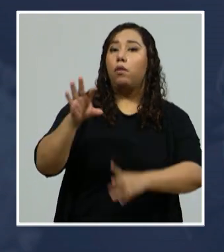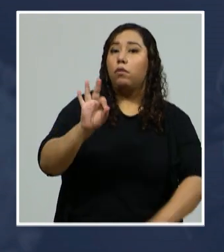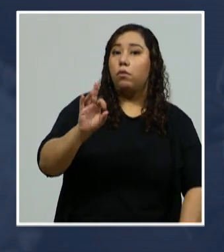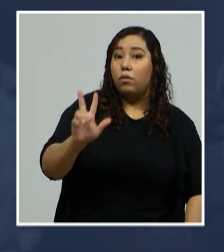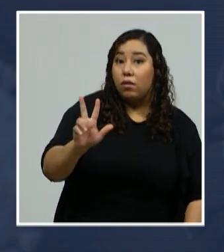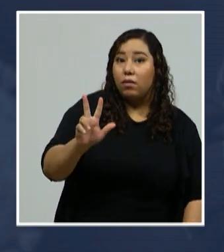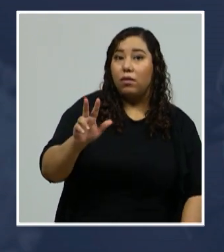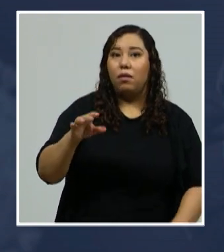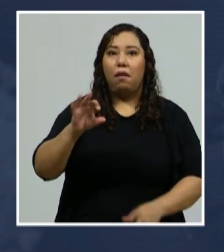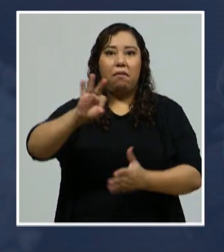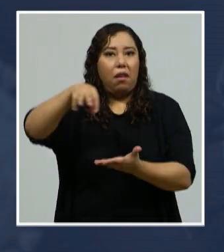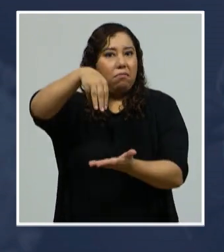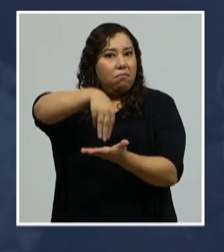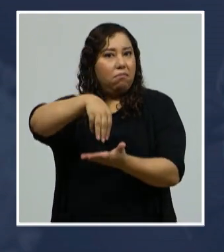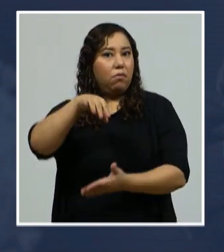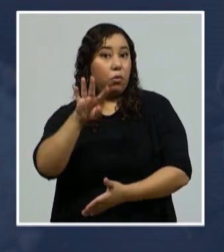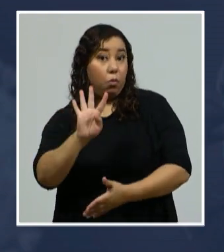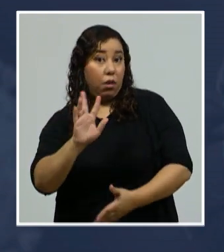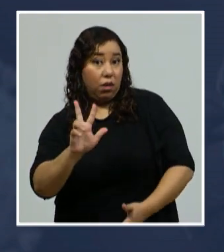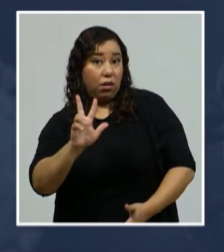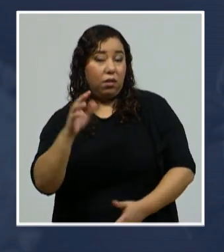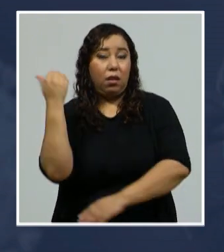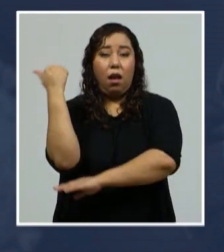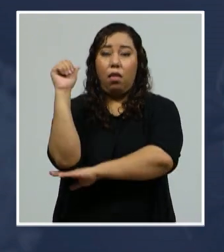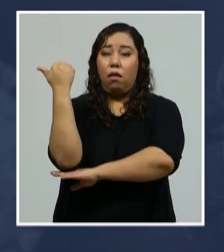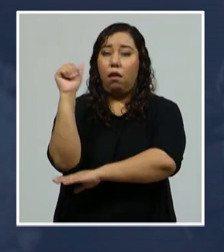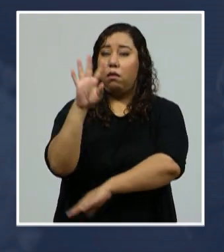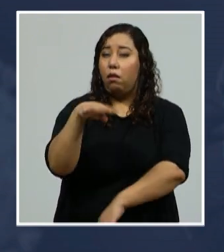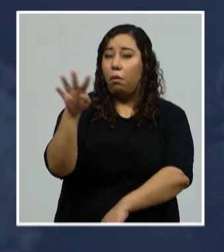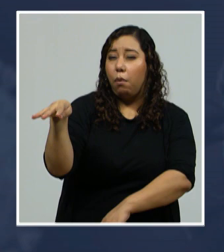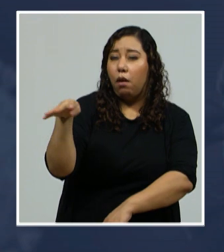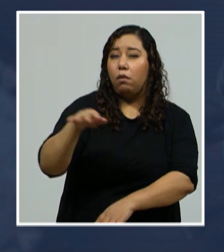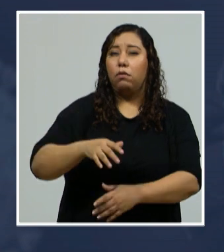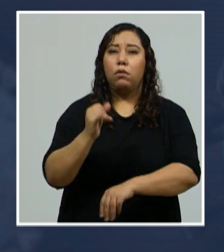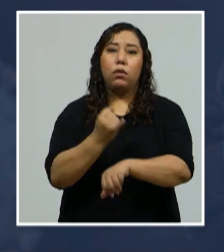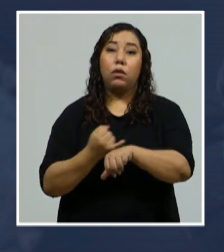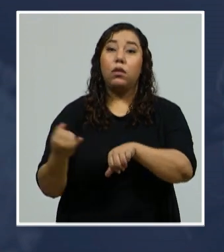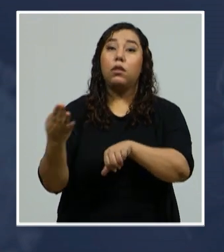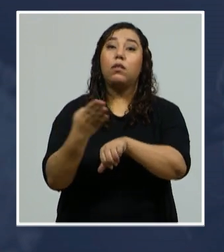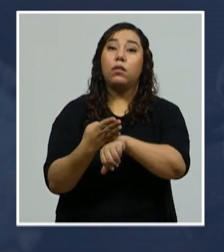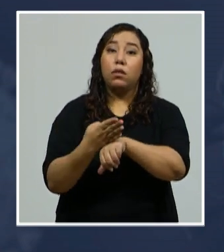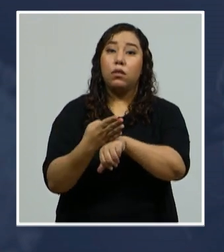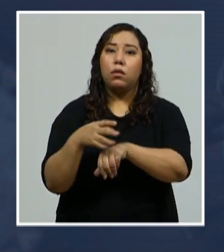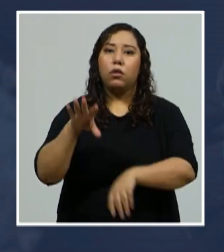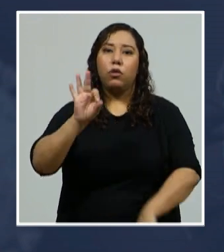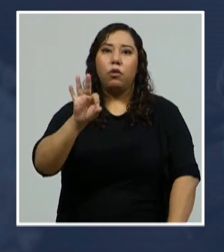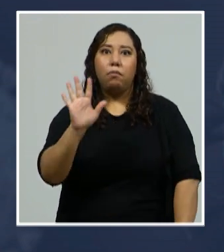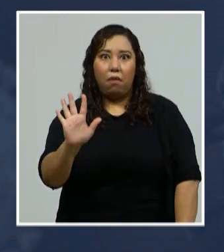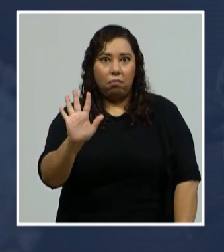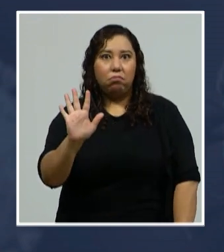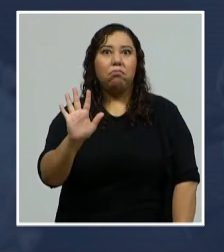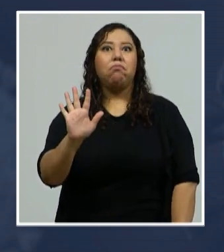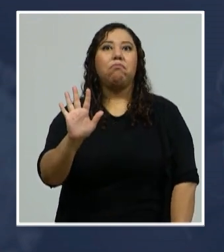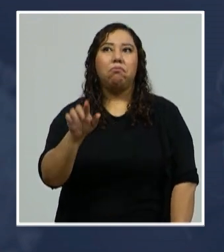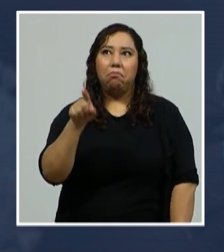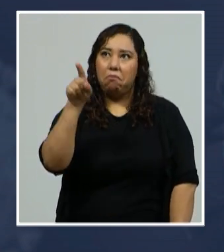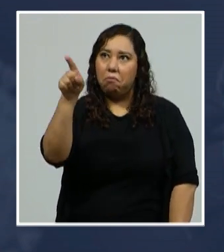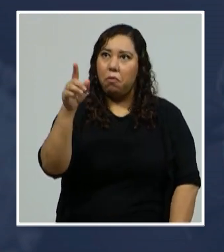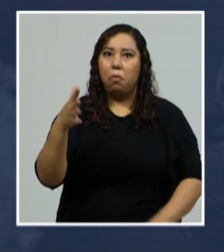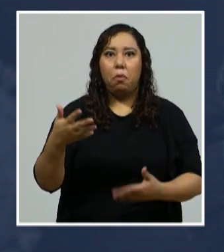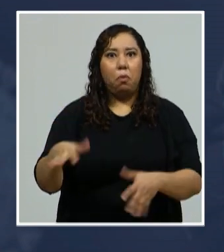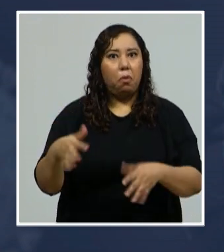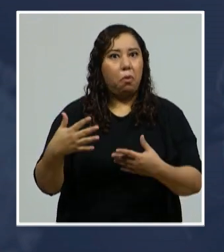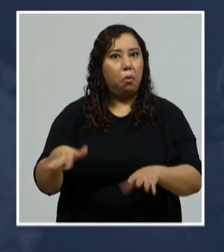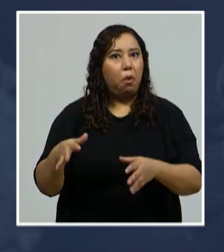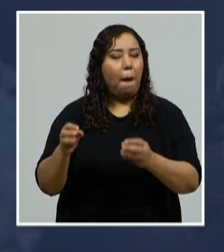en Francisco Morazán, 43, en Atlántida, 44, en Islas de la Bahía, 95. Una importante cantidad